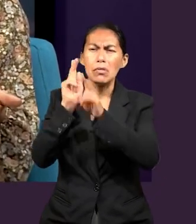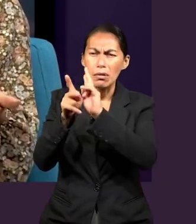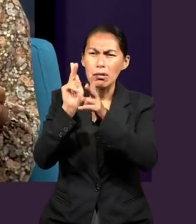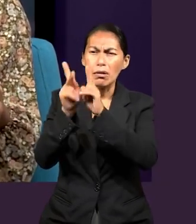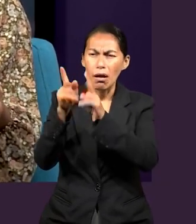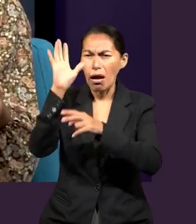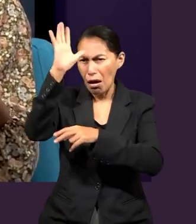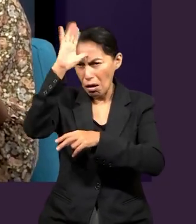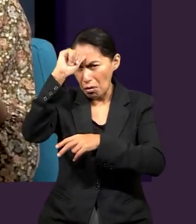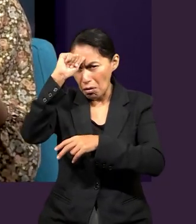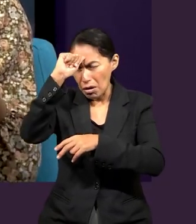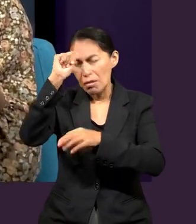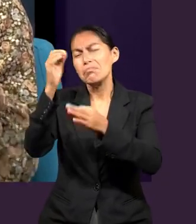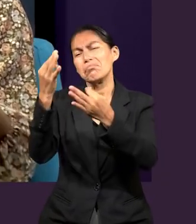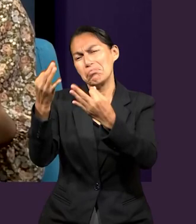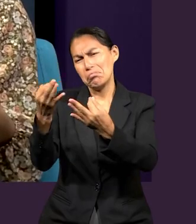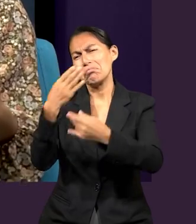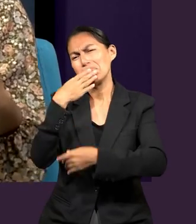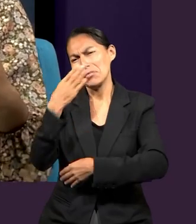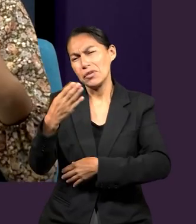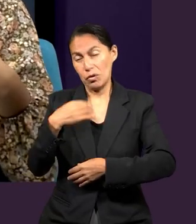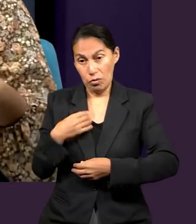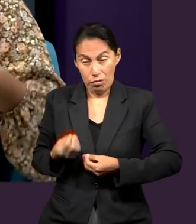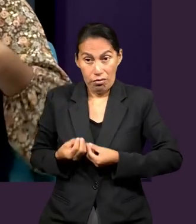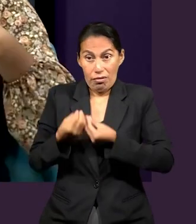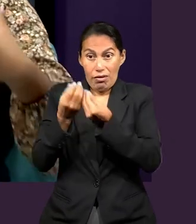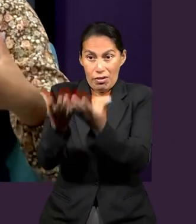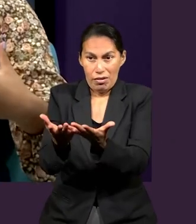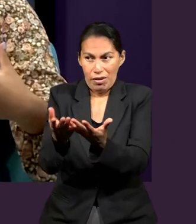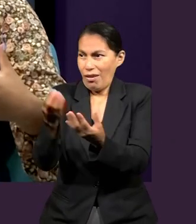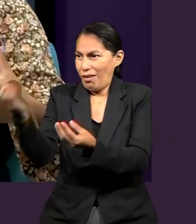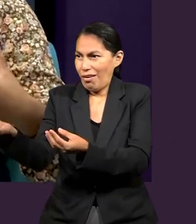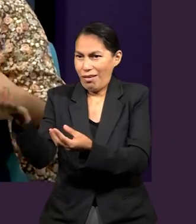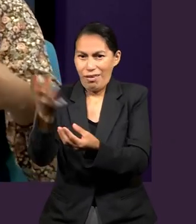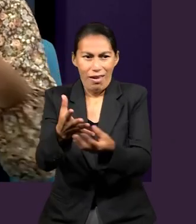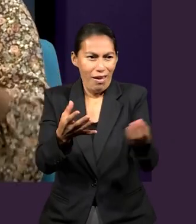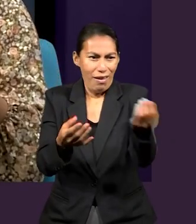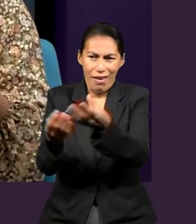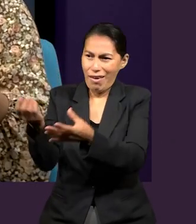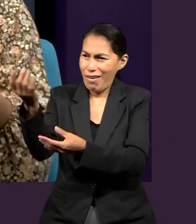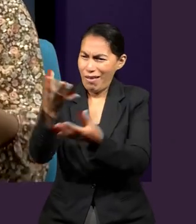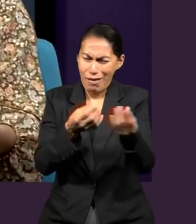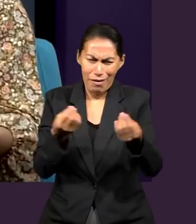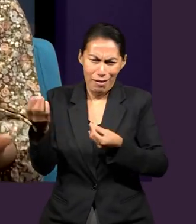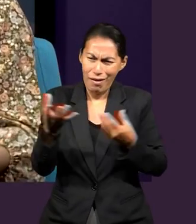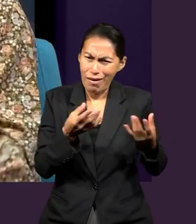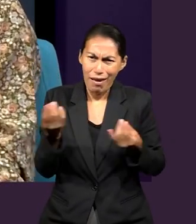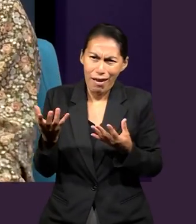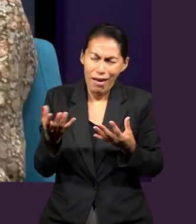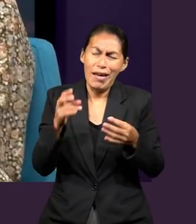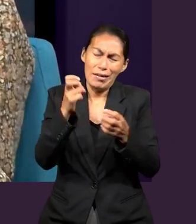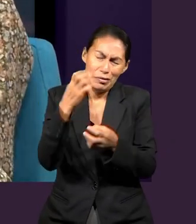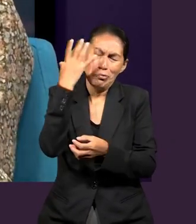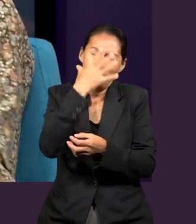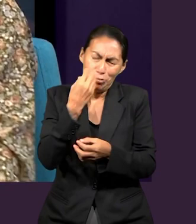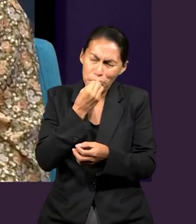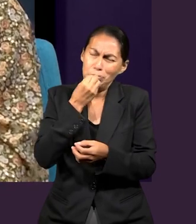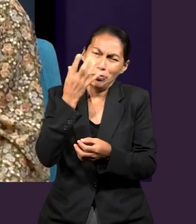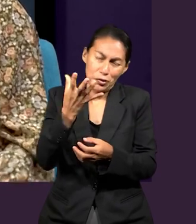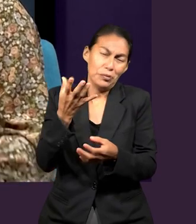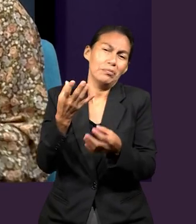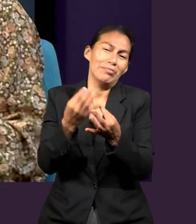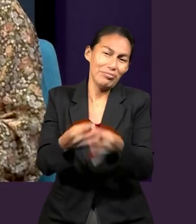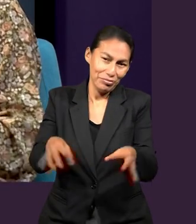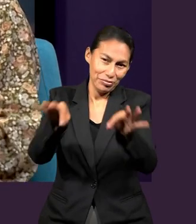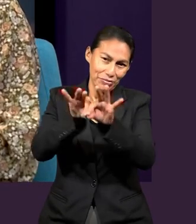no sé si es la palabra correcta, pero llego a un acuerdo. Es decir, a mí me toca dar, al otro también, y llegamos a algo. Siento